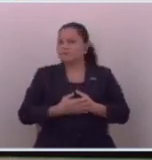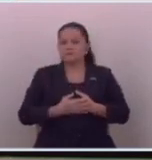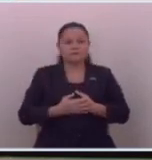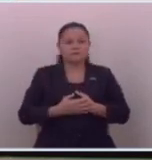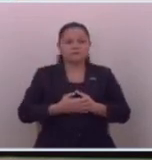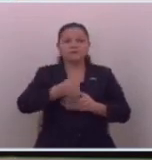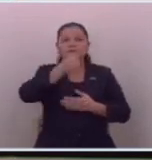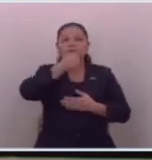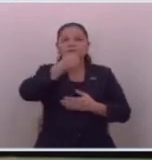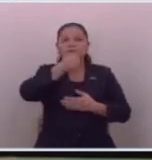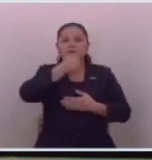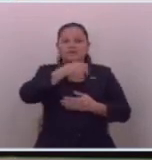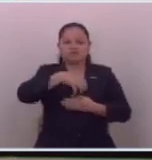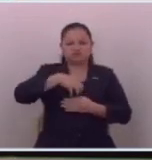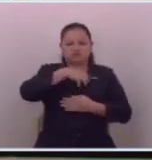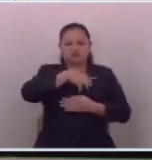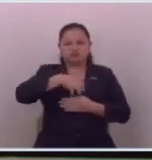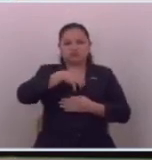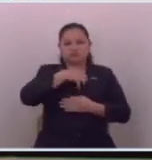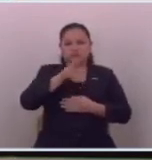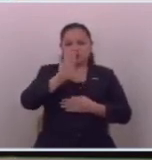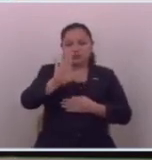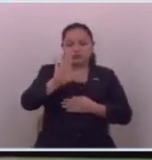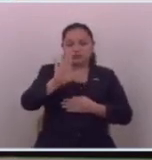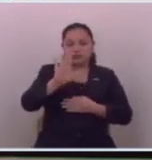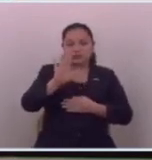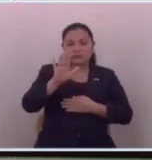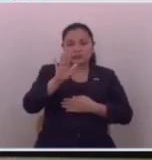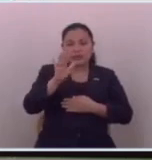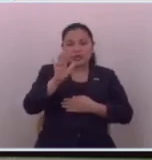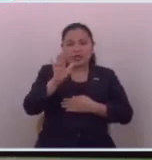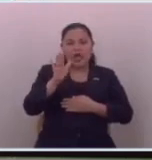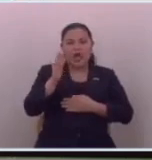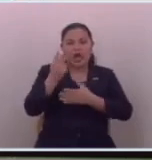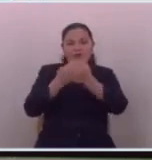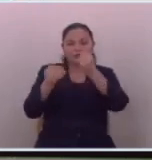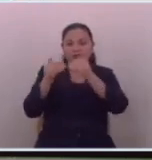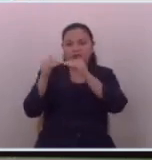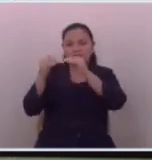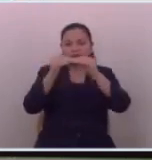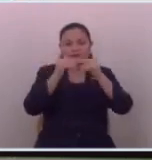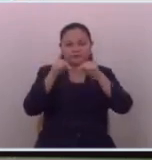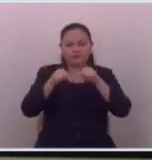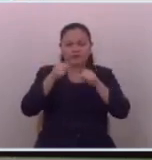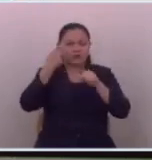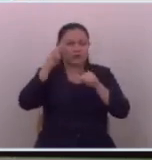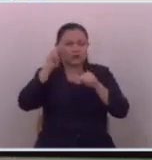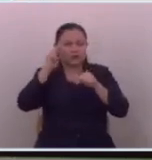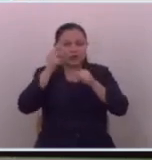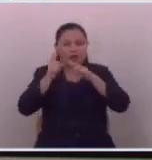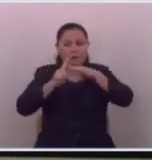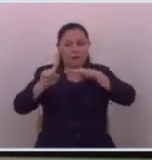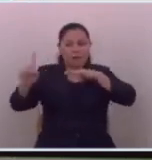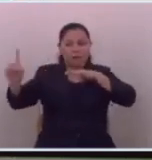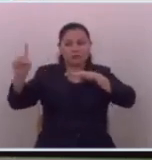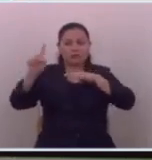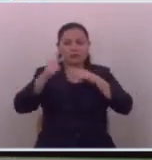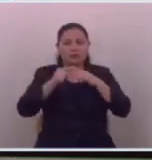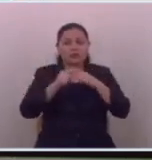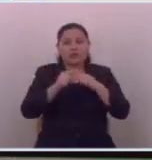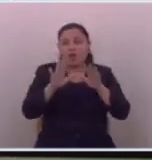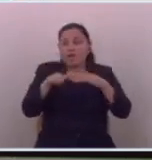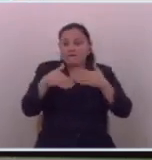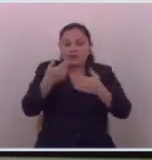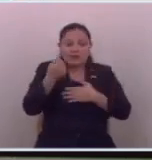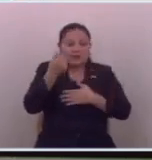los periodistas incómodos como entre ellos se han dado y aquí no es que se auto exilien lo que pasa que se quedaron sin